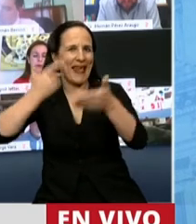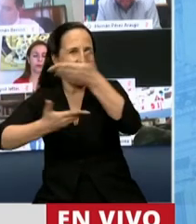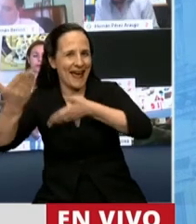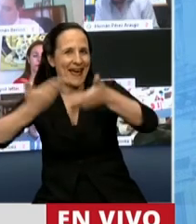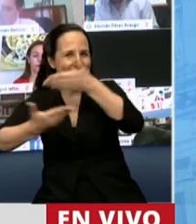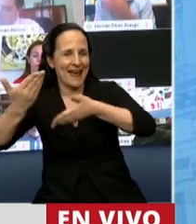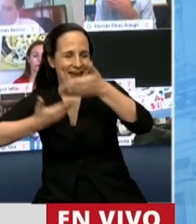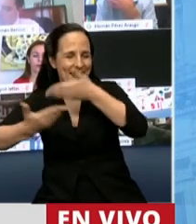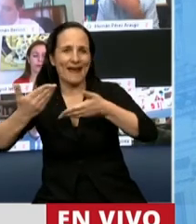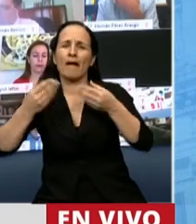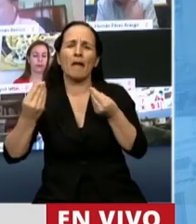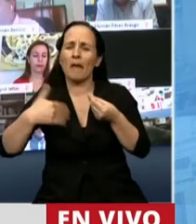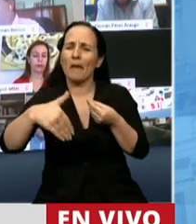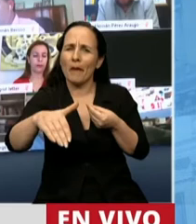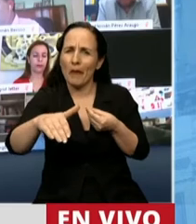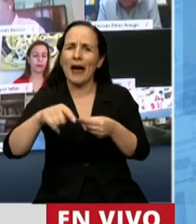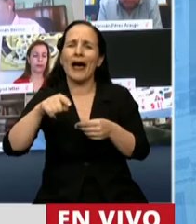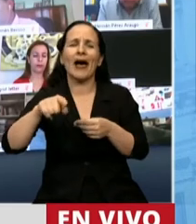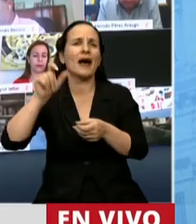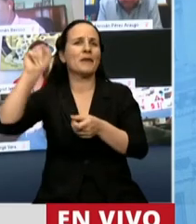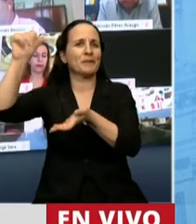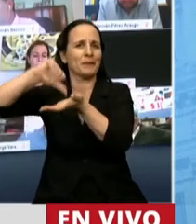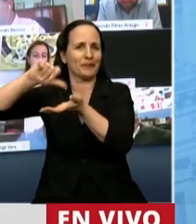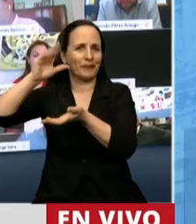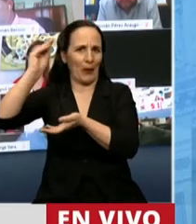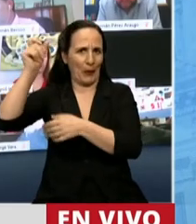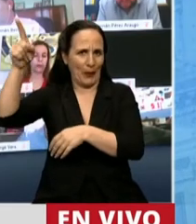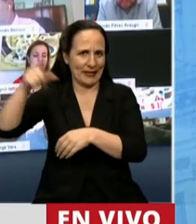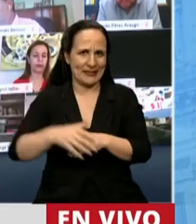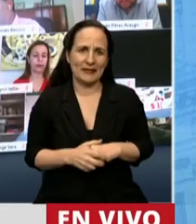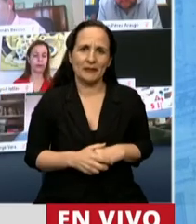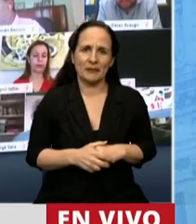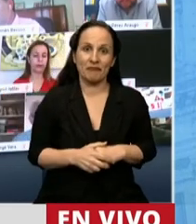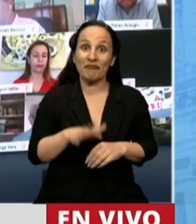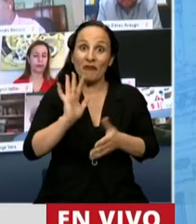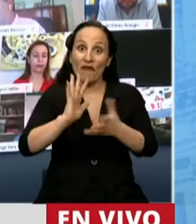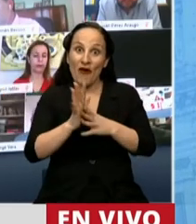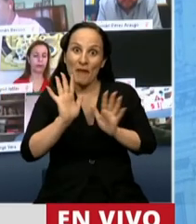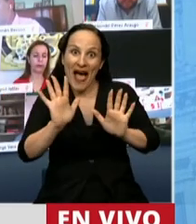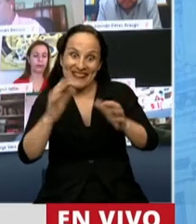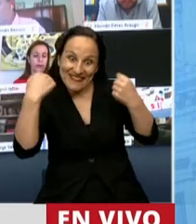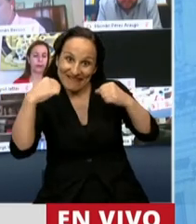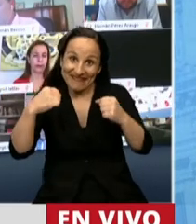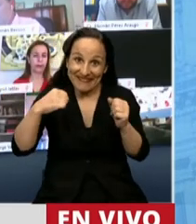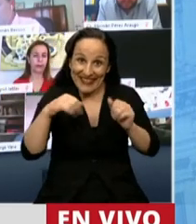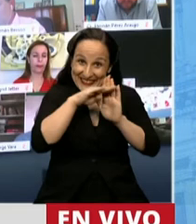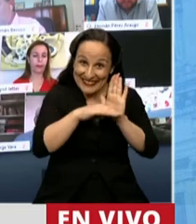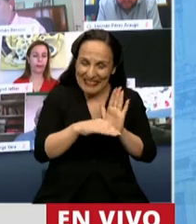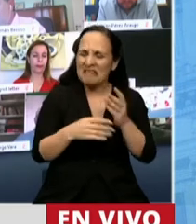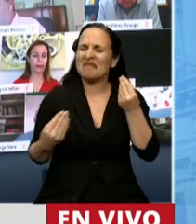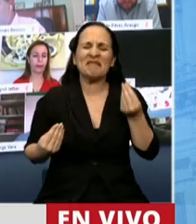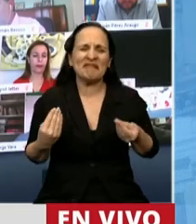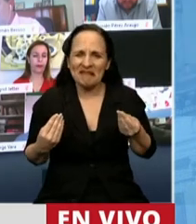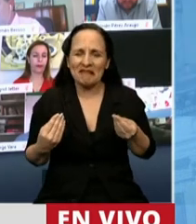y que se va a llevar a cabo en territorio brasileño. Este tipo de ejercicios son la esencia